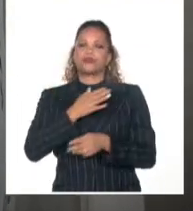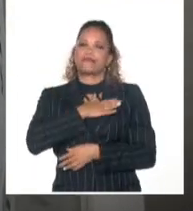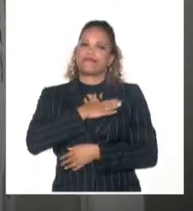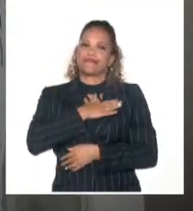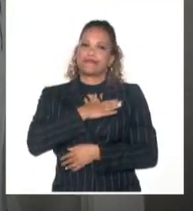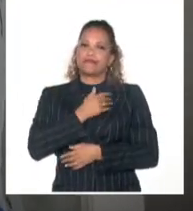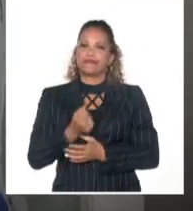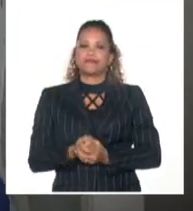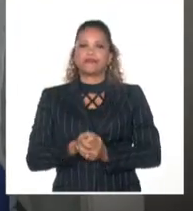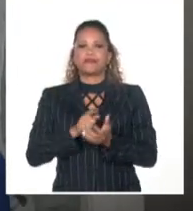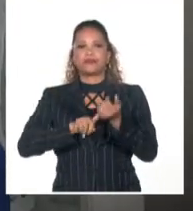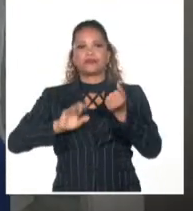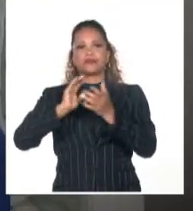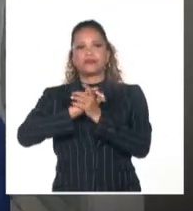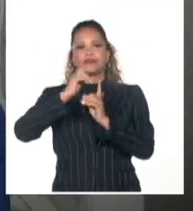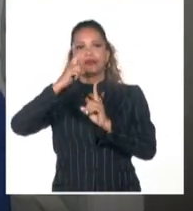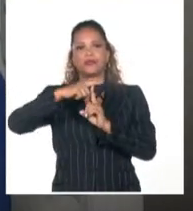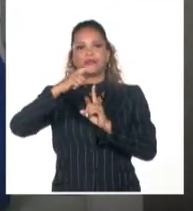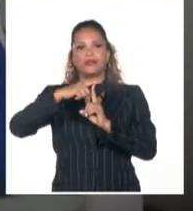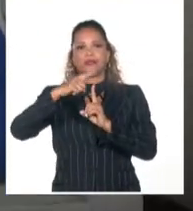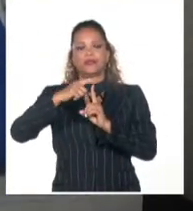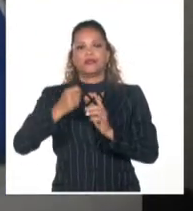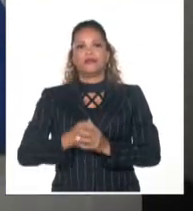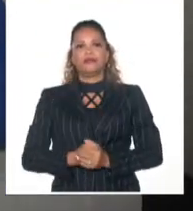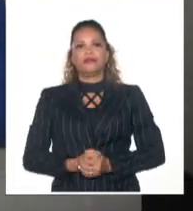Desde Matanzas, fue Edgar Rizzo Martínez, Canal Cubano Noticias.